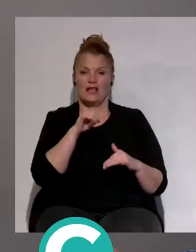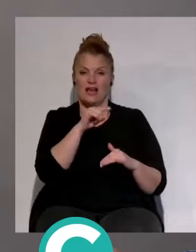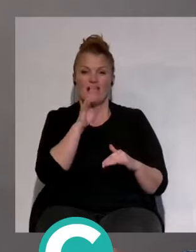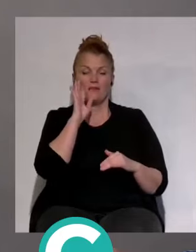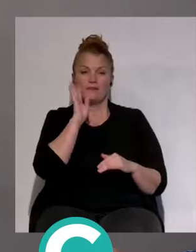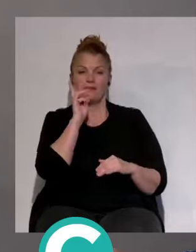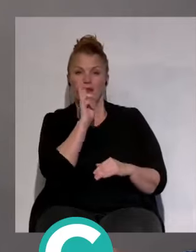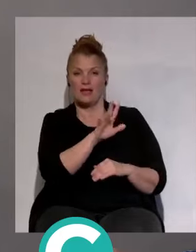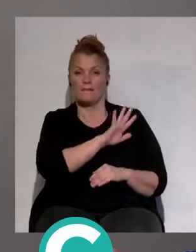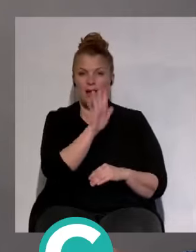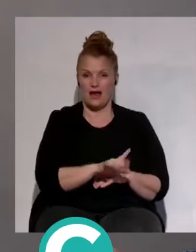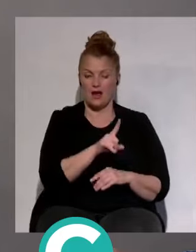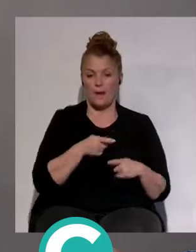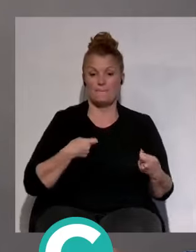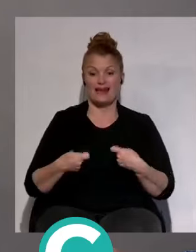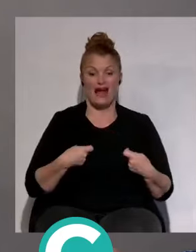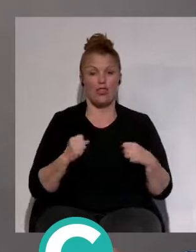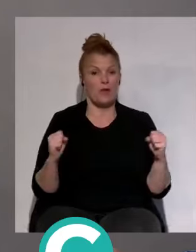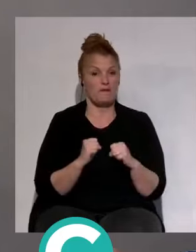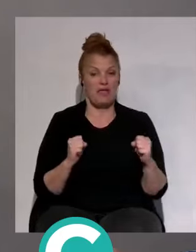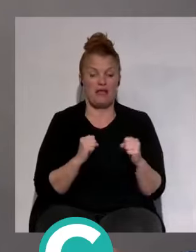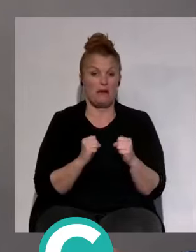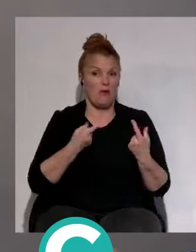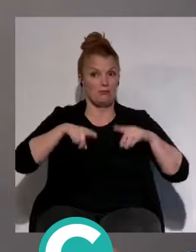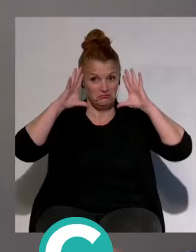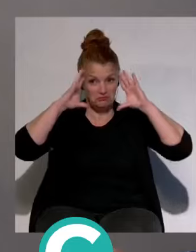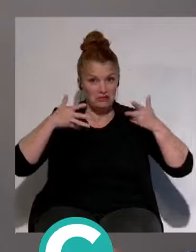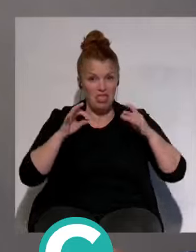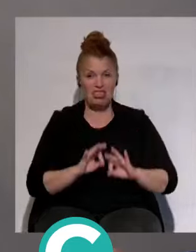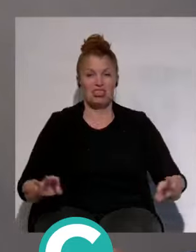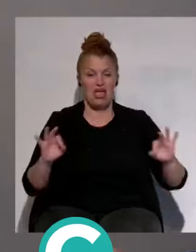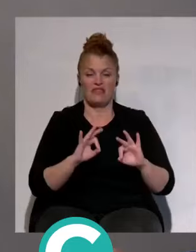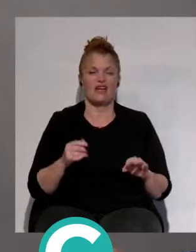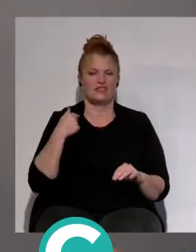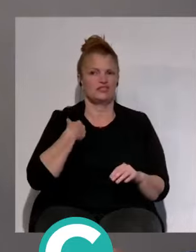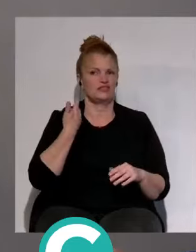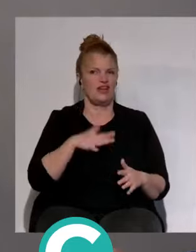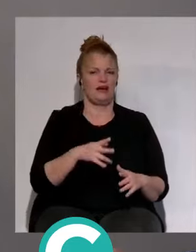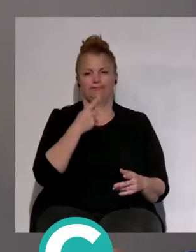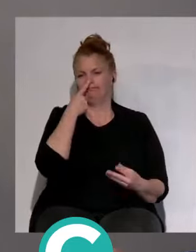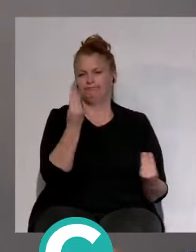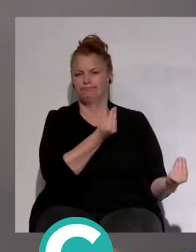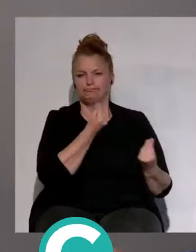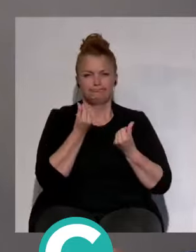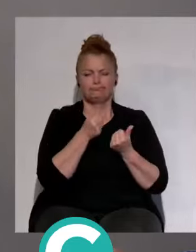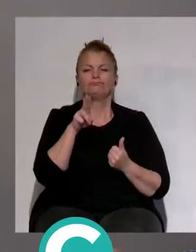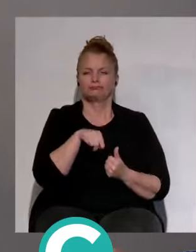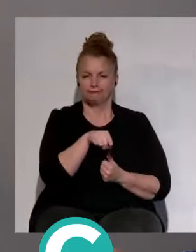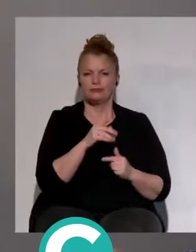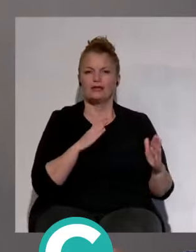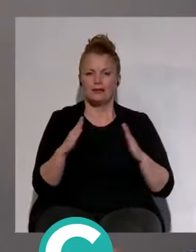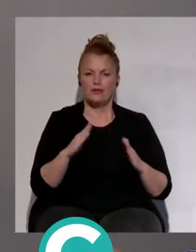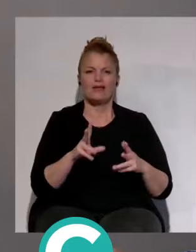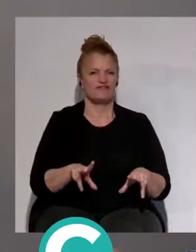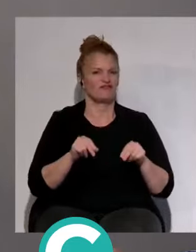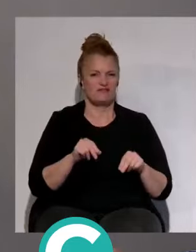Cádiz y luego viendo que en el mercado invierno no se reaccionó, me fui haciendo la idea. Es decir, me he ido haciendo la idea de que esta era una temporada en que iba a terminar